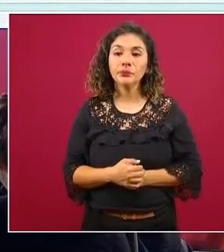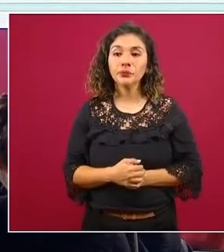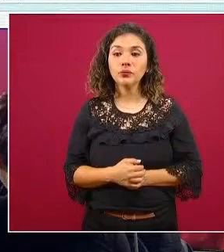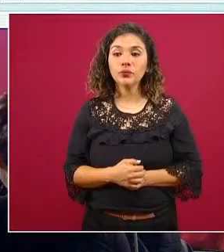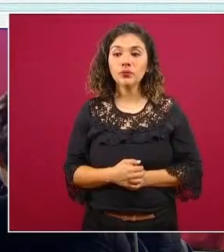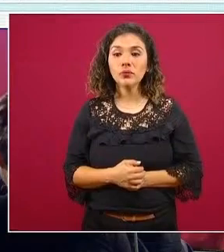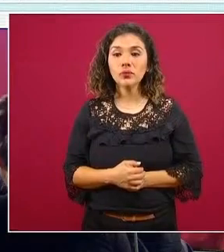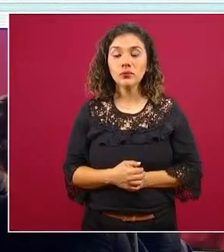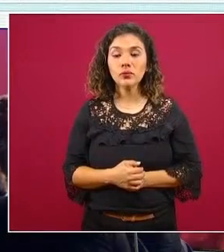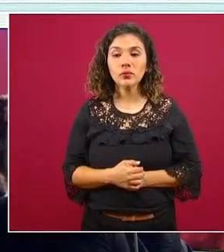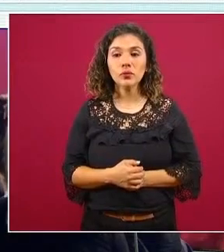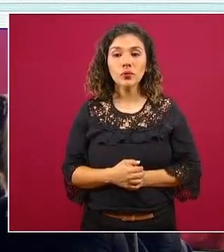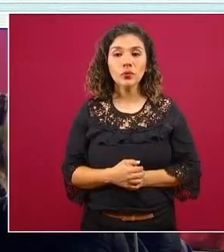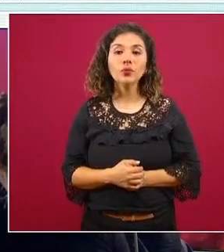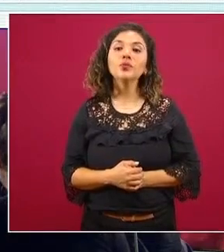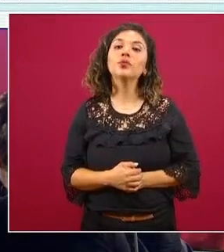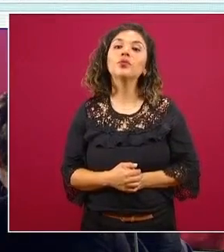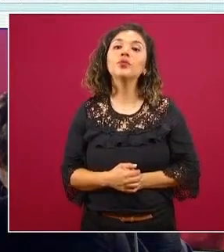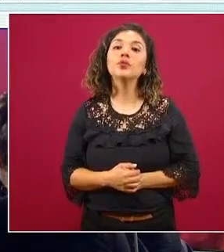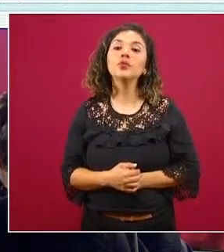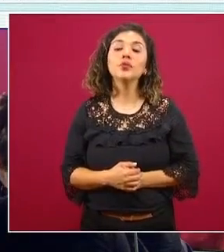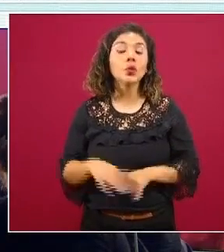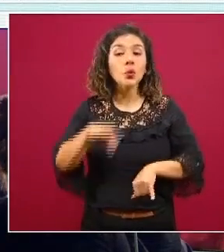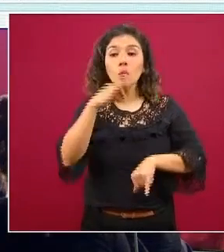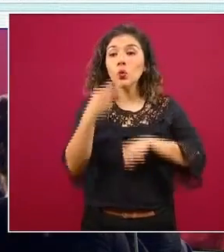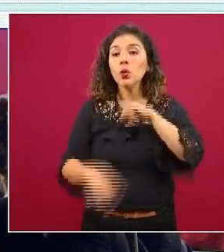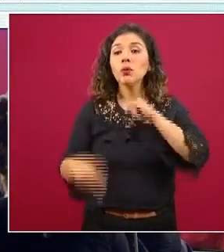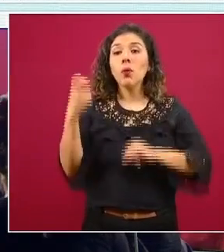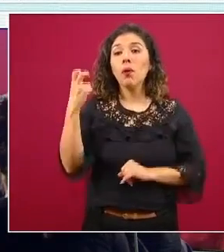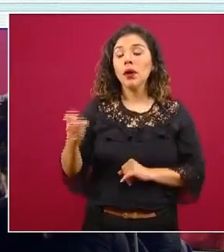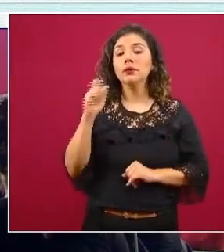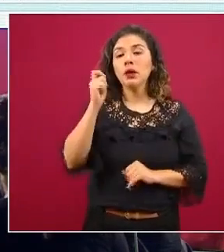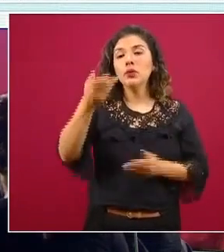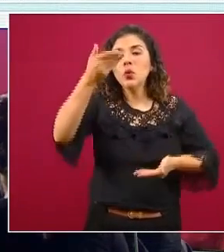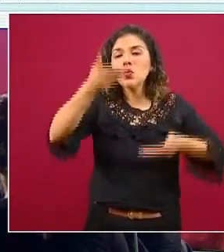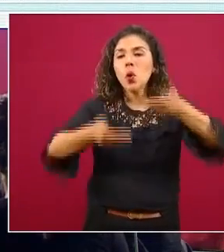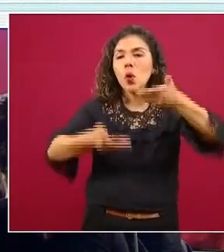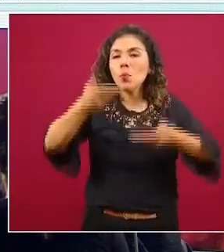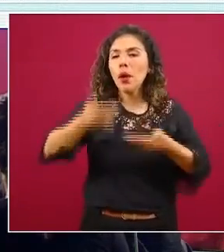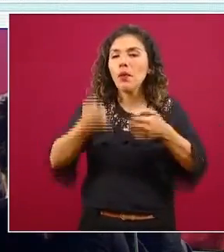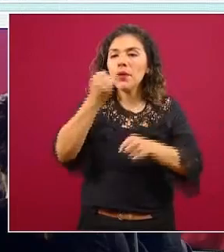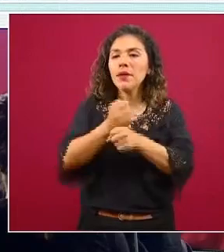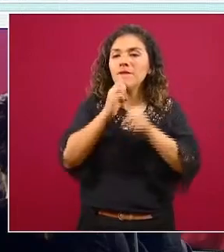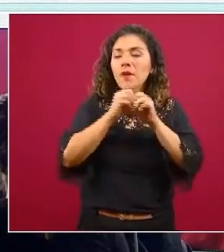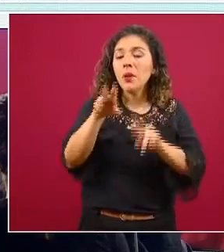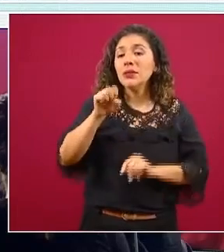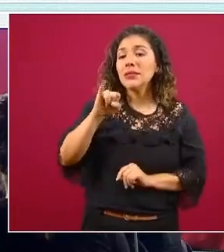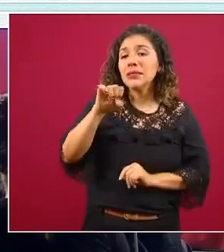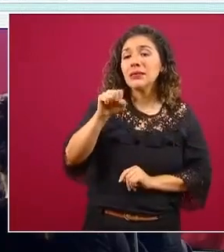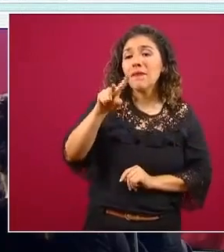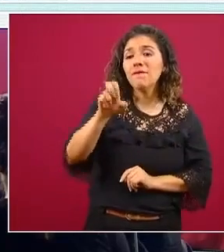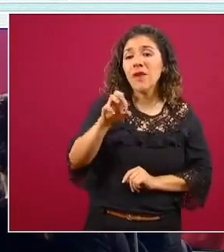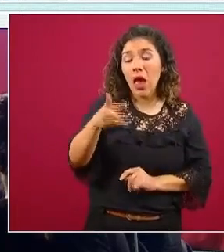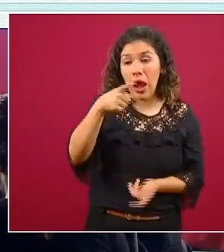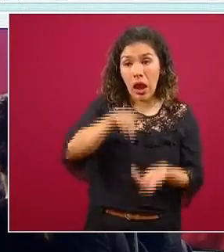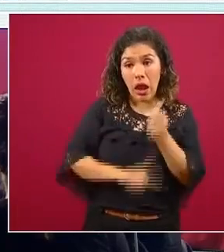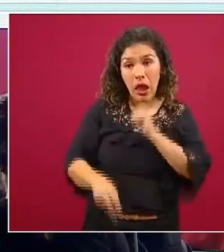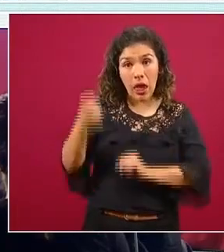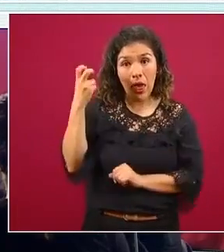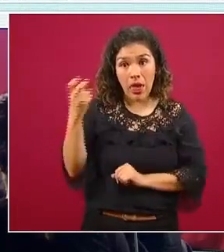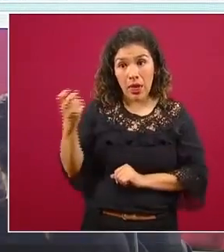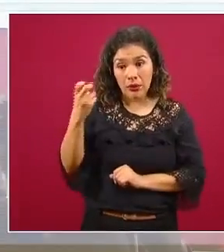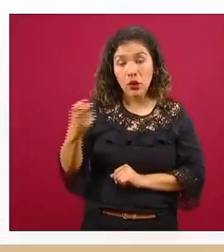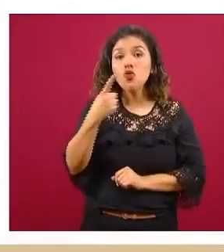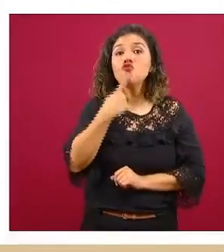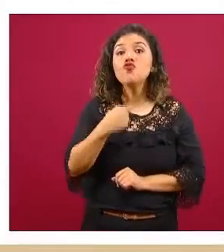y ya para terminar esta es la comparación que les decía con los datos que tenemos del CISBER los